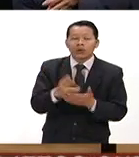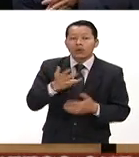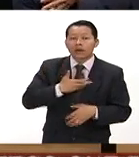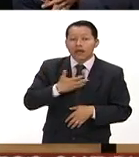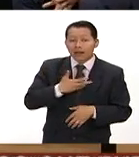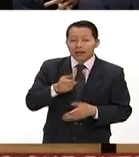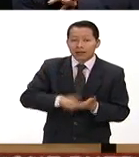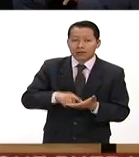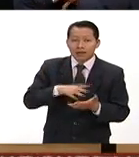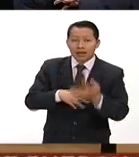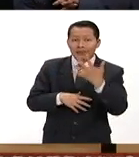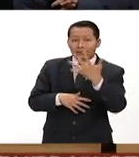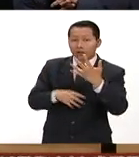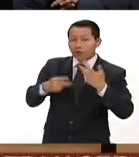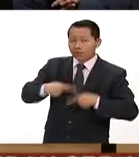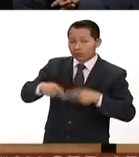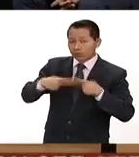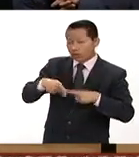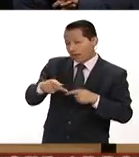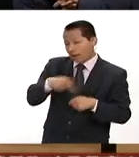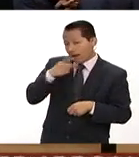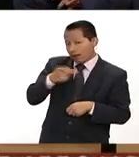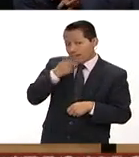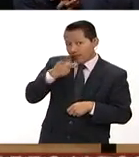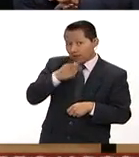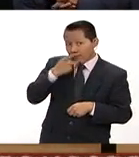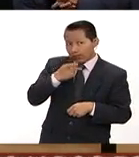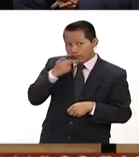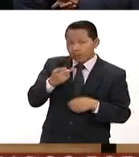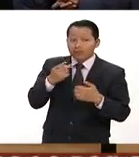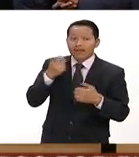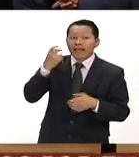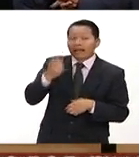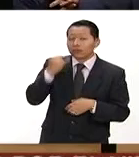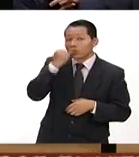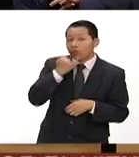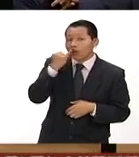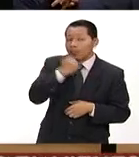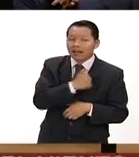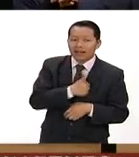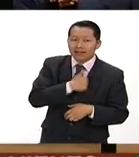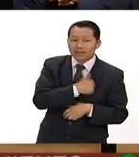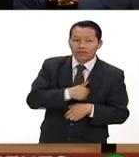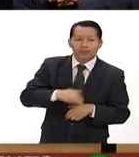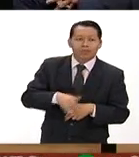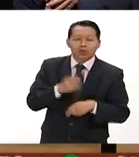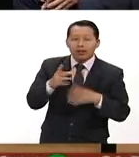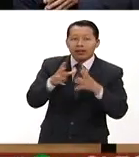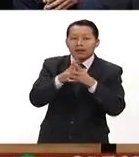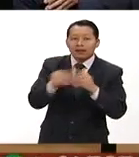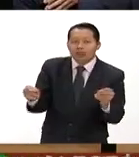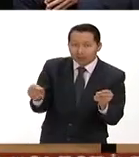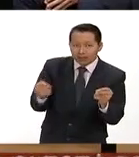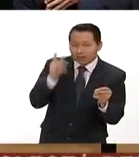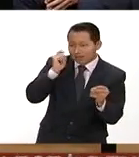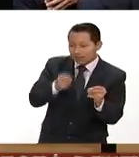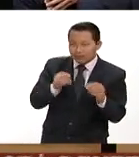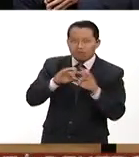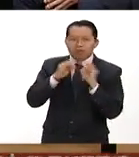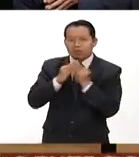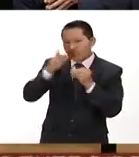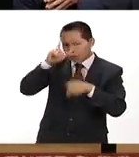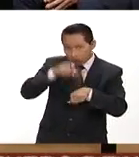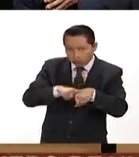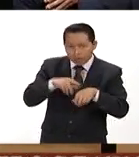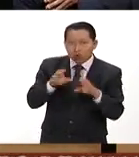cinco hablantes y estos idiomas lo trágico de esto es que desaparecen formas culturales de